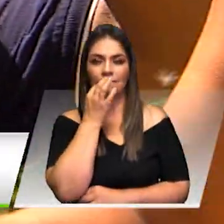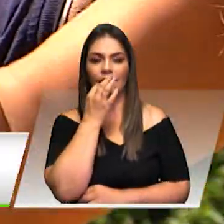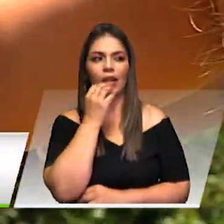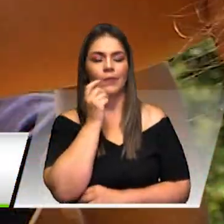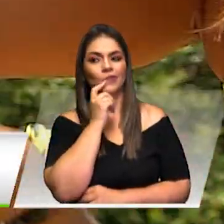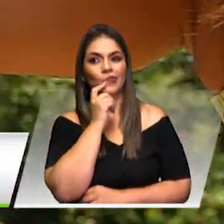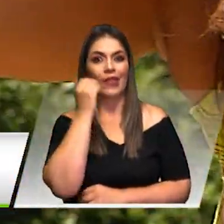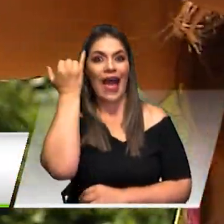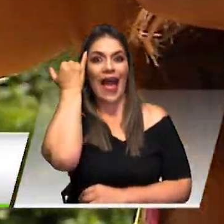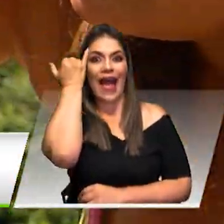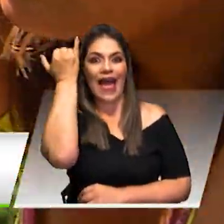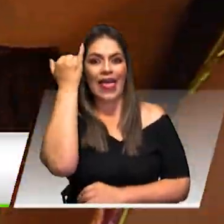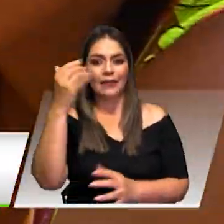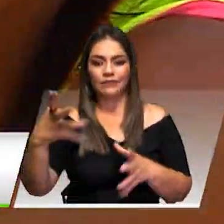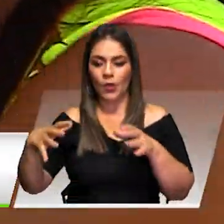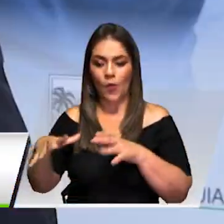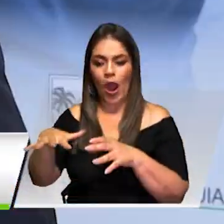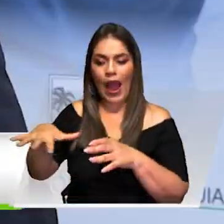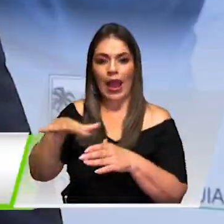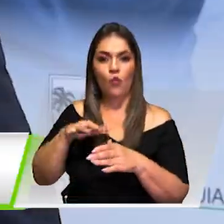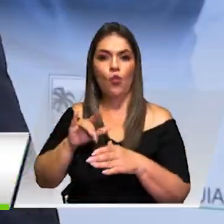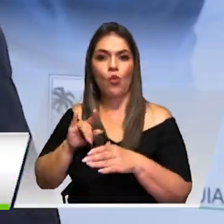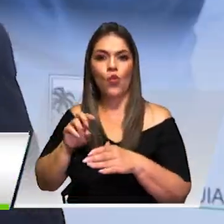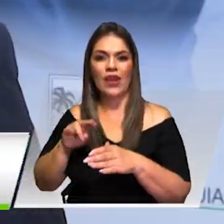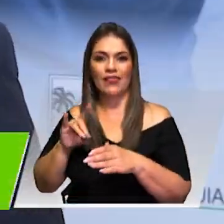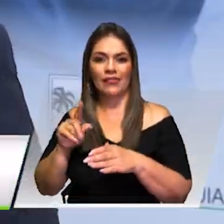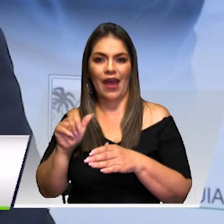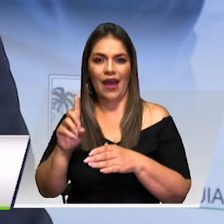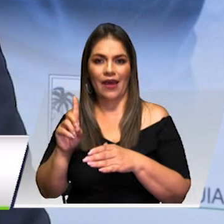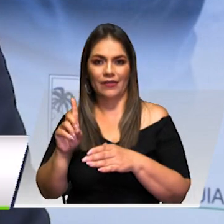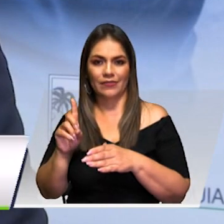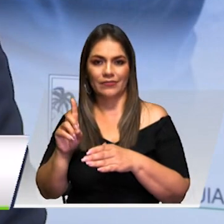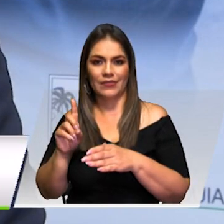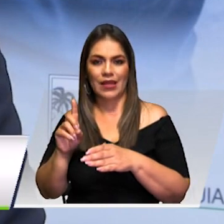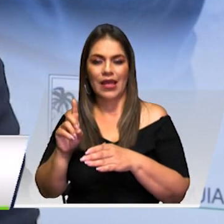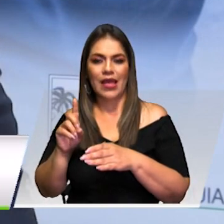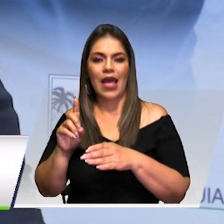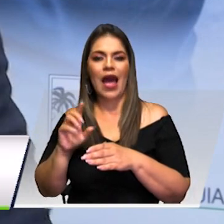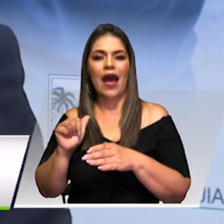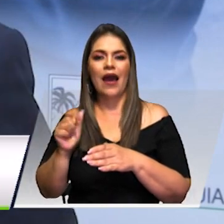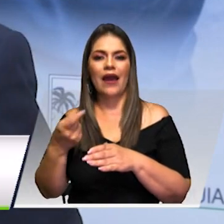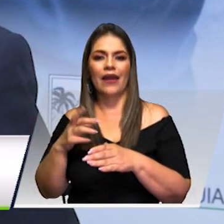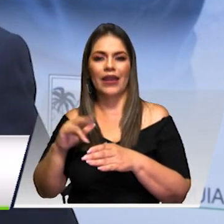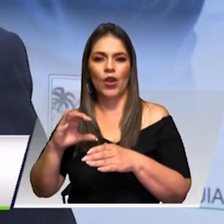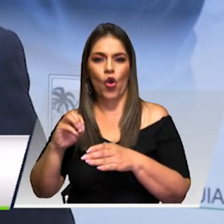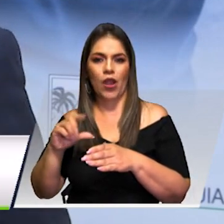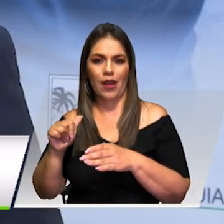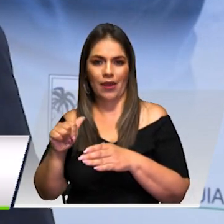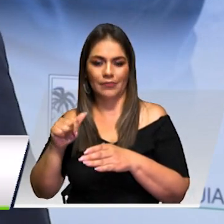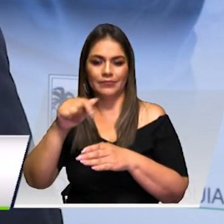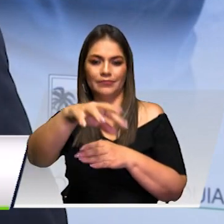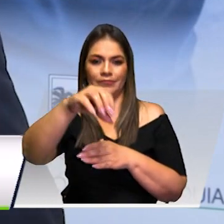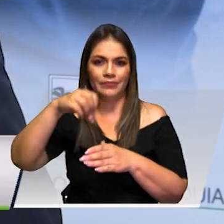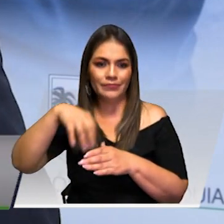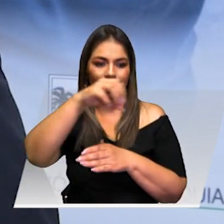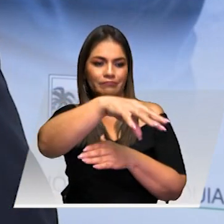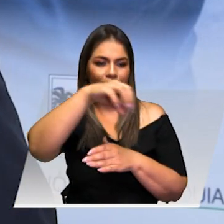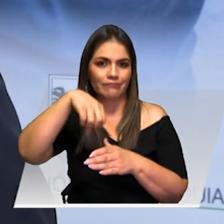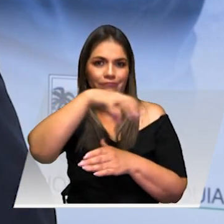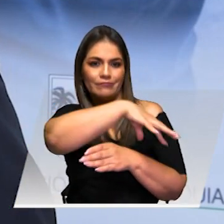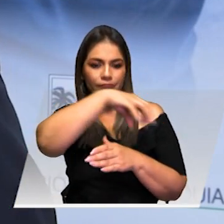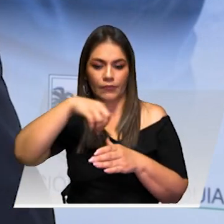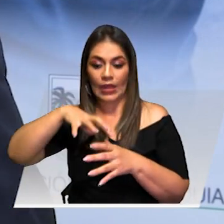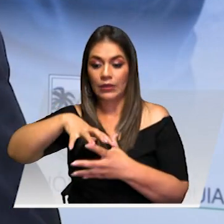potenciar sus ventas externas. Es la creación de una unidad de exportación agrícola para pequeños productores. Nosotros estamos